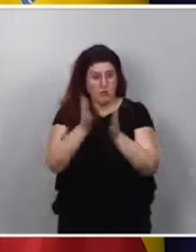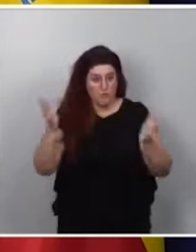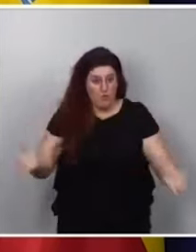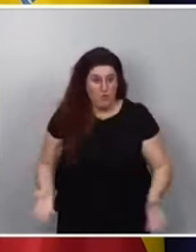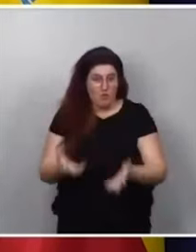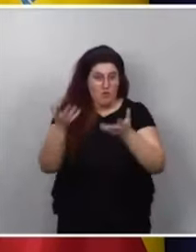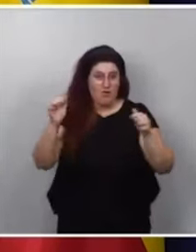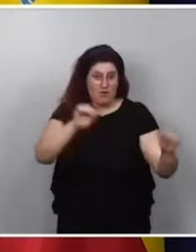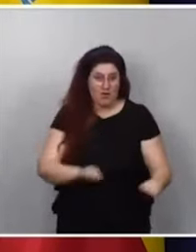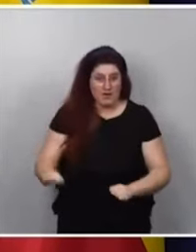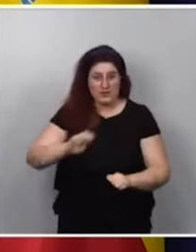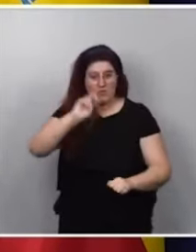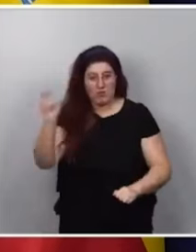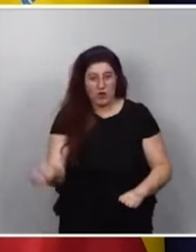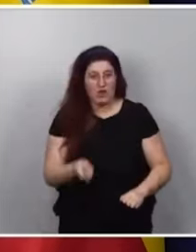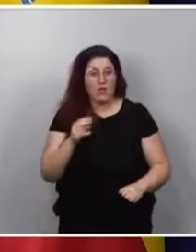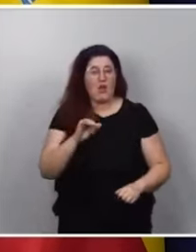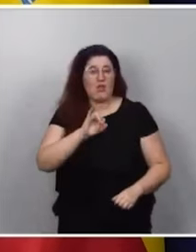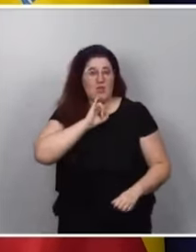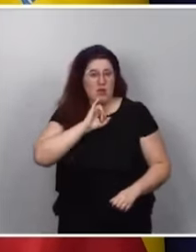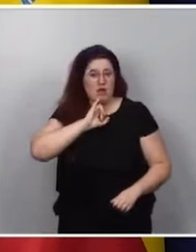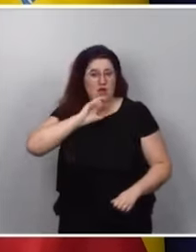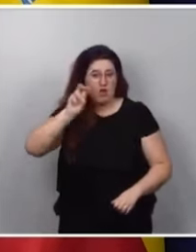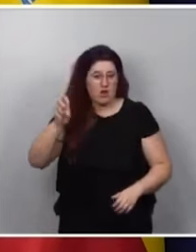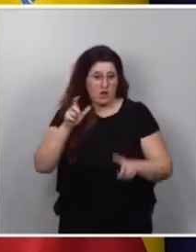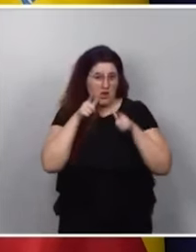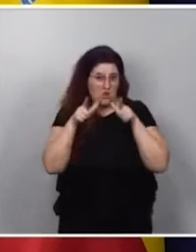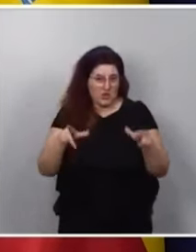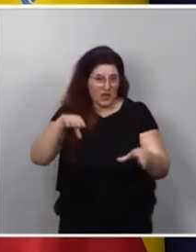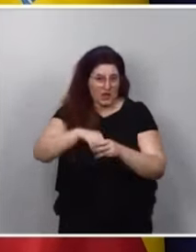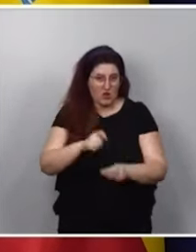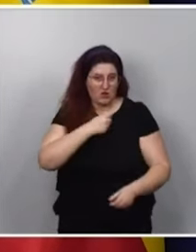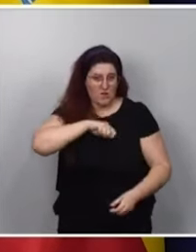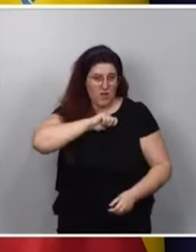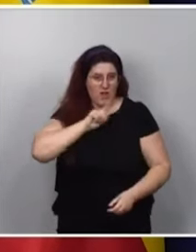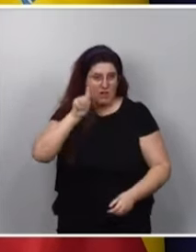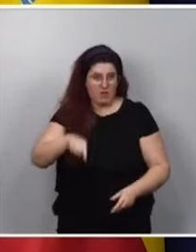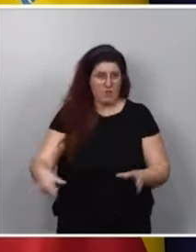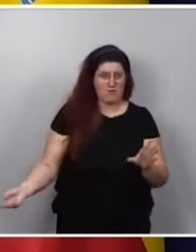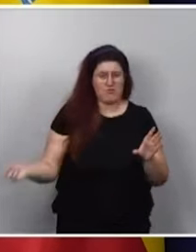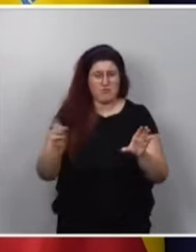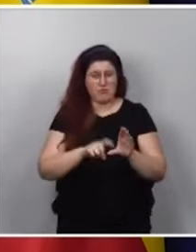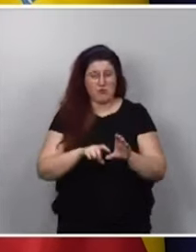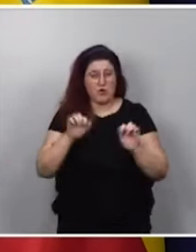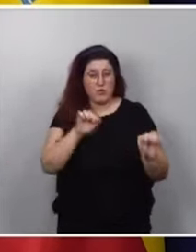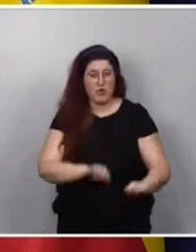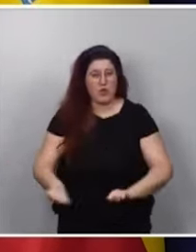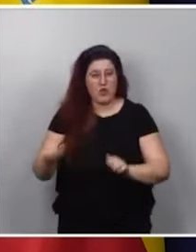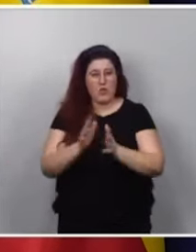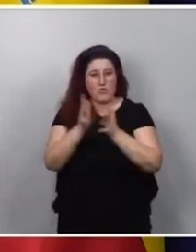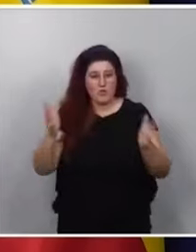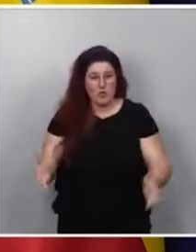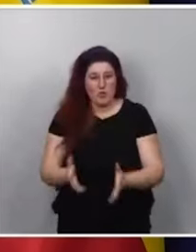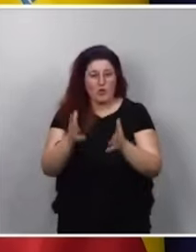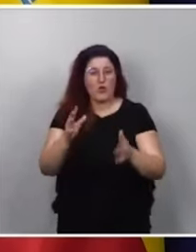la pluralidad lingüística de nuestro país y se incorpora también, y esta es una cuestión importante, la protección y la promoción de las